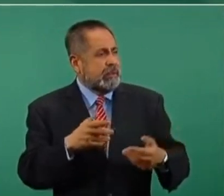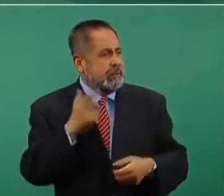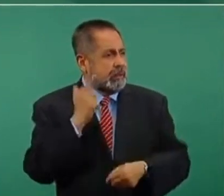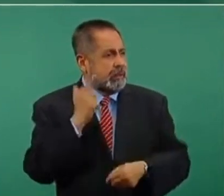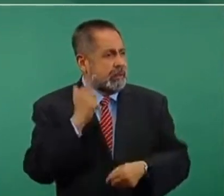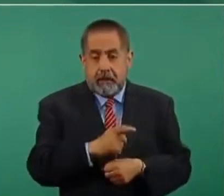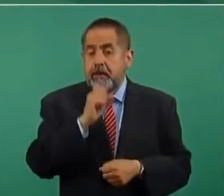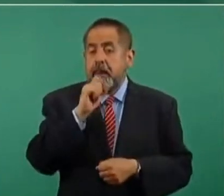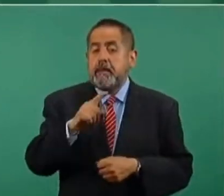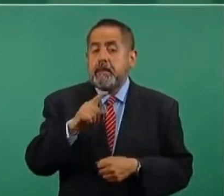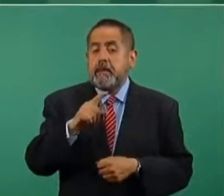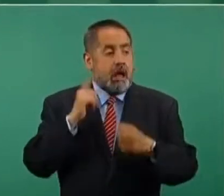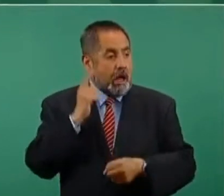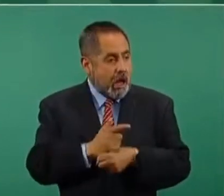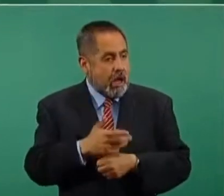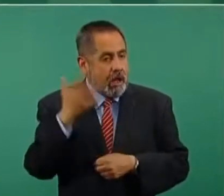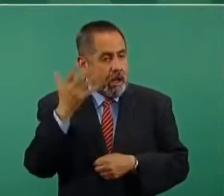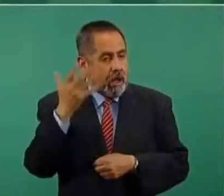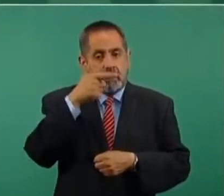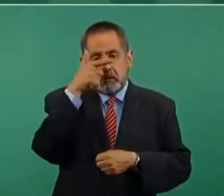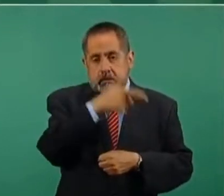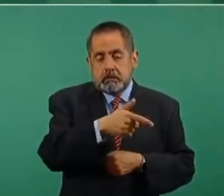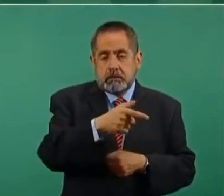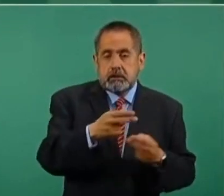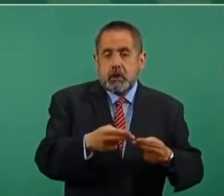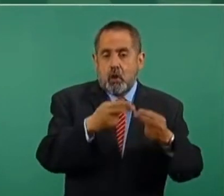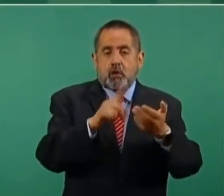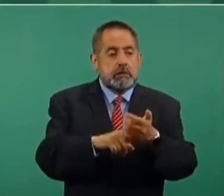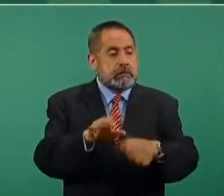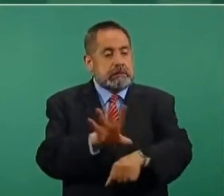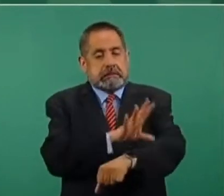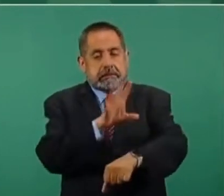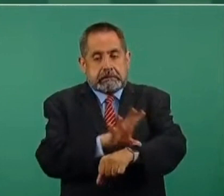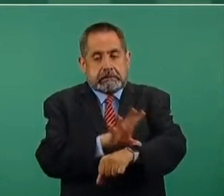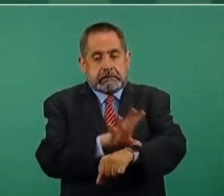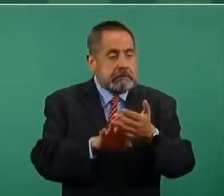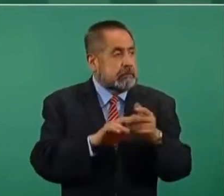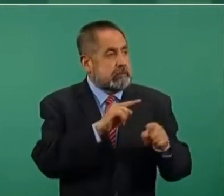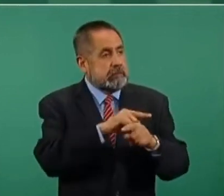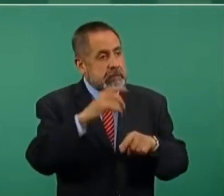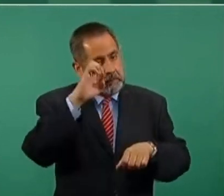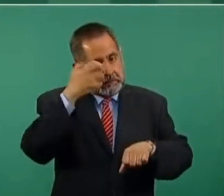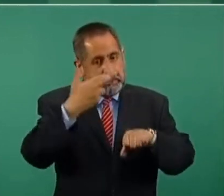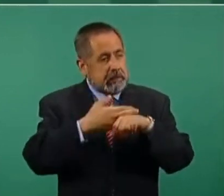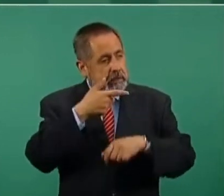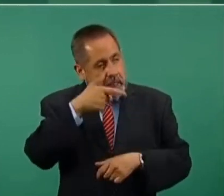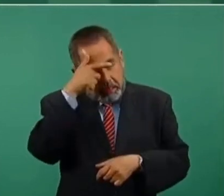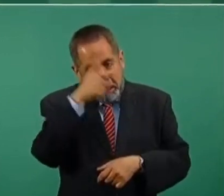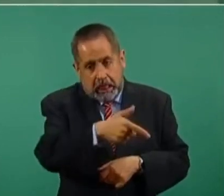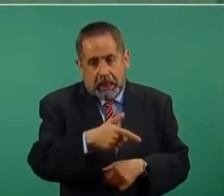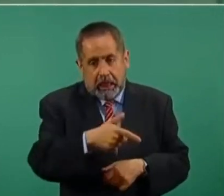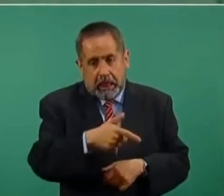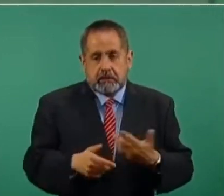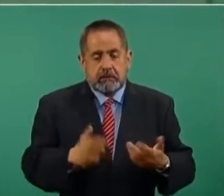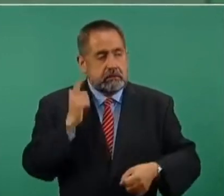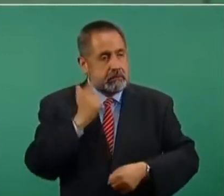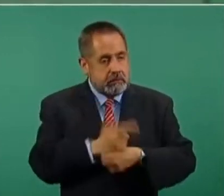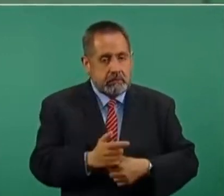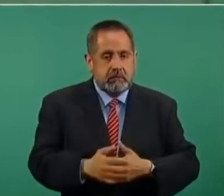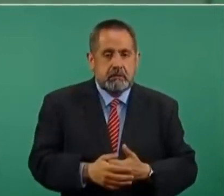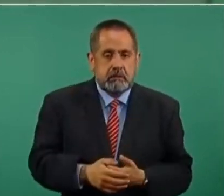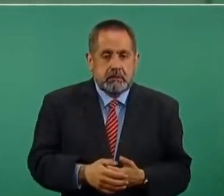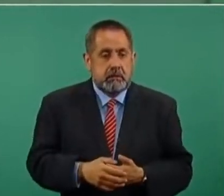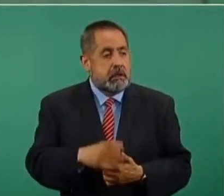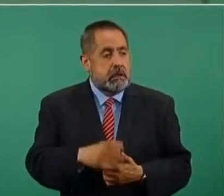enteré del negocio de la industria eléctrica de las empresas extranjeras que